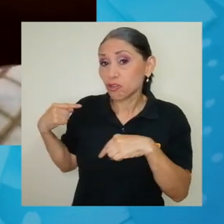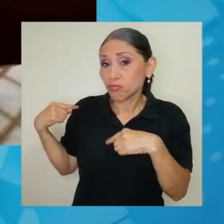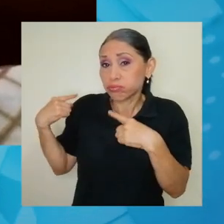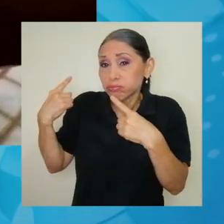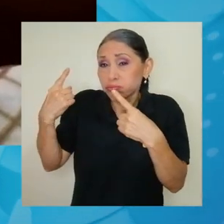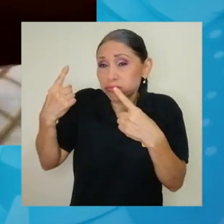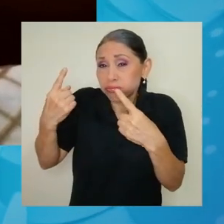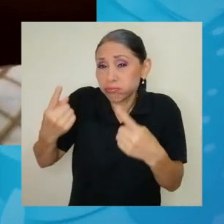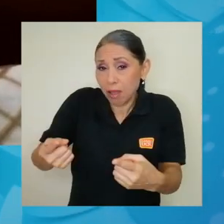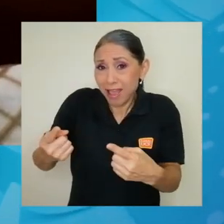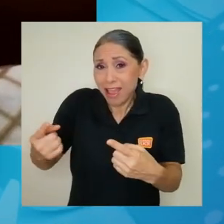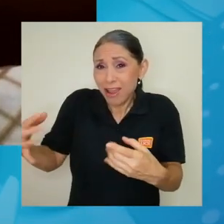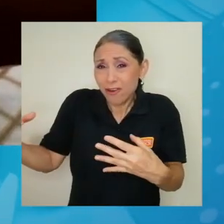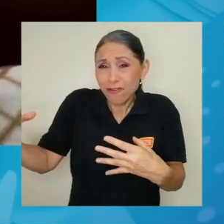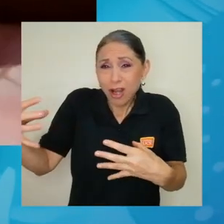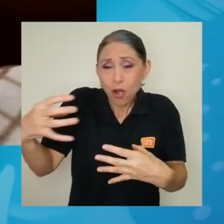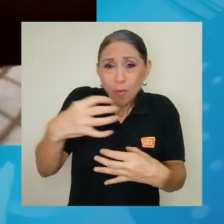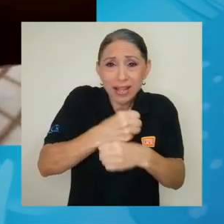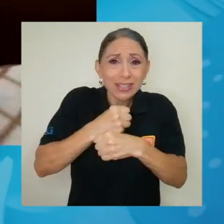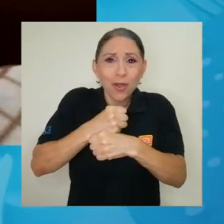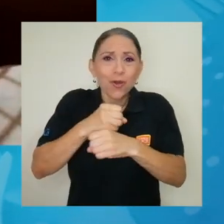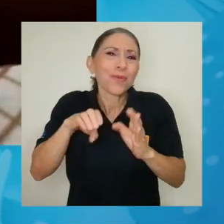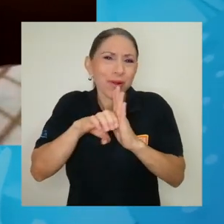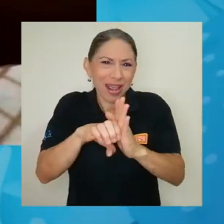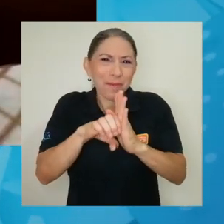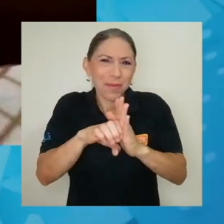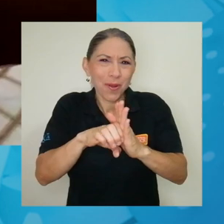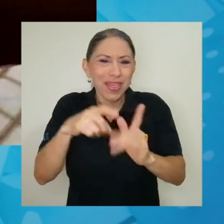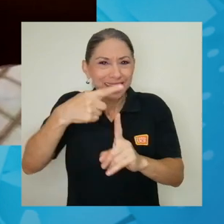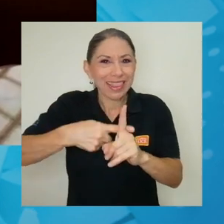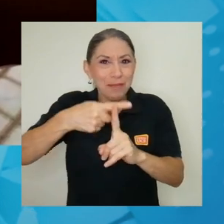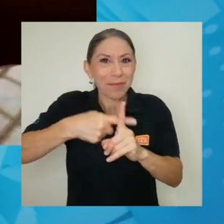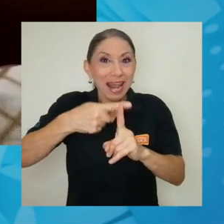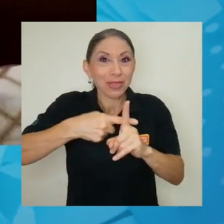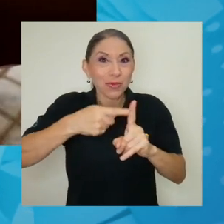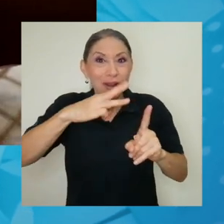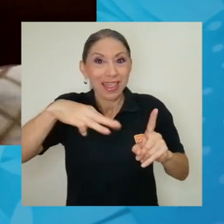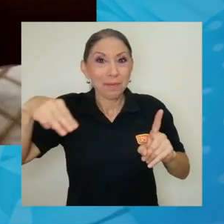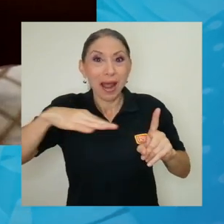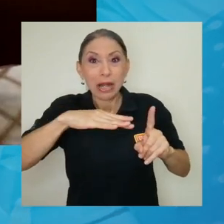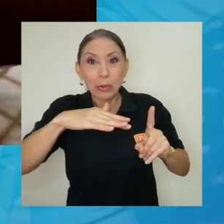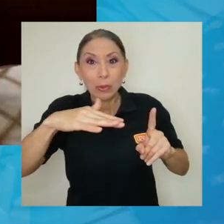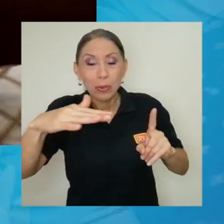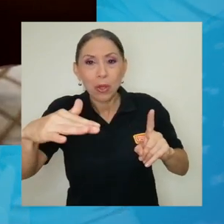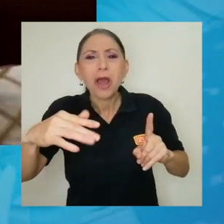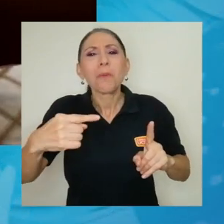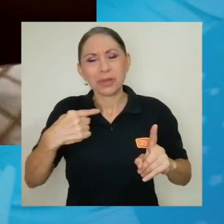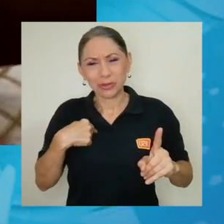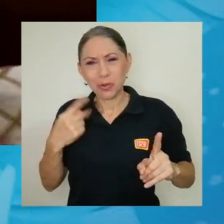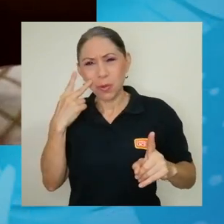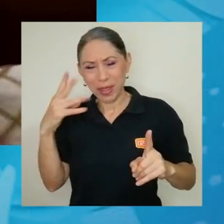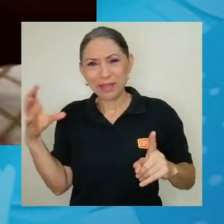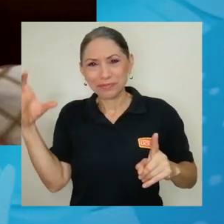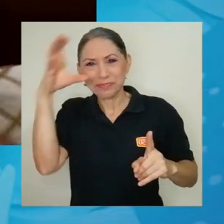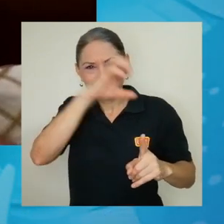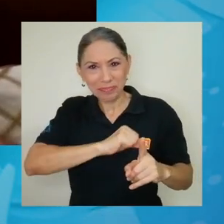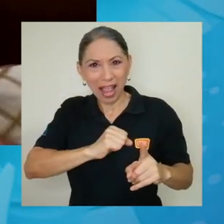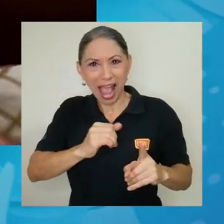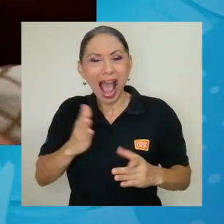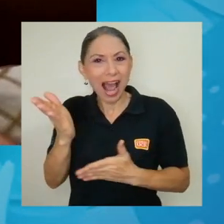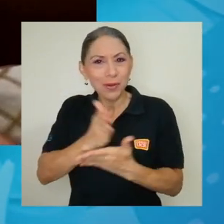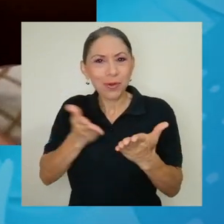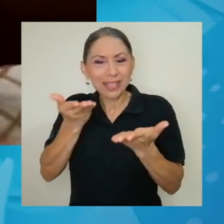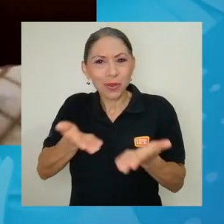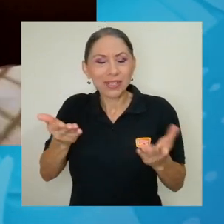y hacemos una recopilación, por ejemplo, de temperaturas superficiales del mar, pues uno puede ver que ha habido ciertas tendencias,